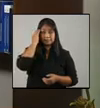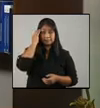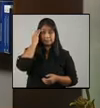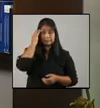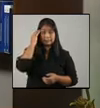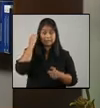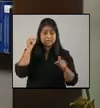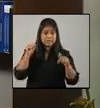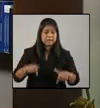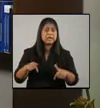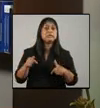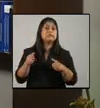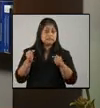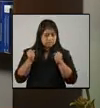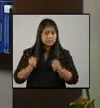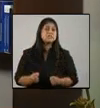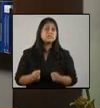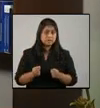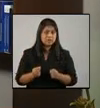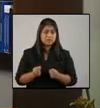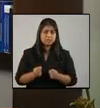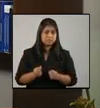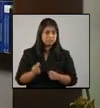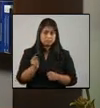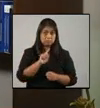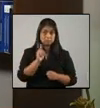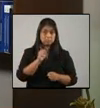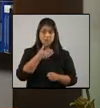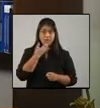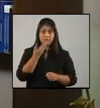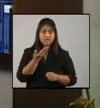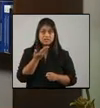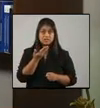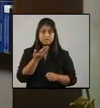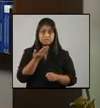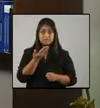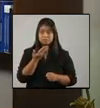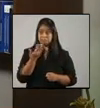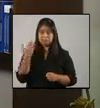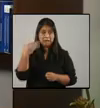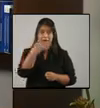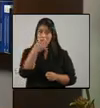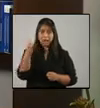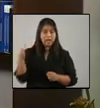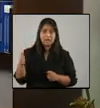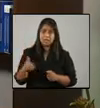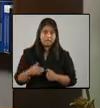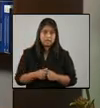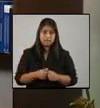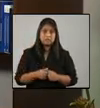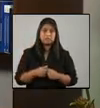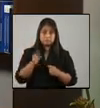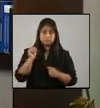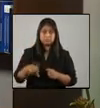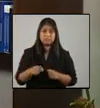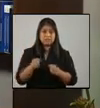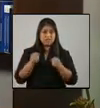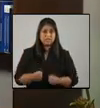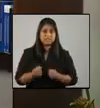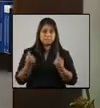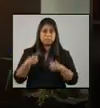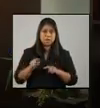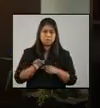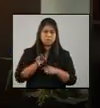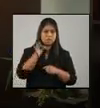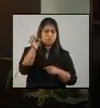ha sido dura, no ha sido fácil, para nadie. Pero lo que está por venir, lo podemos